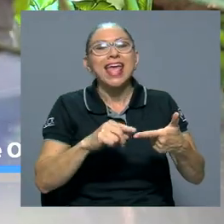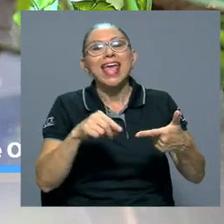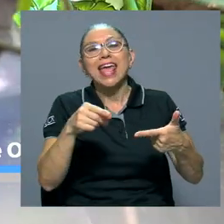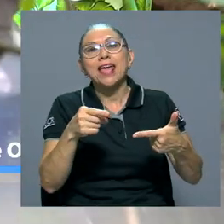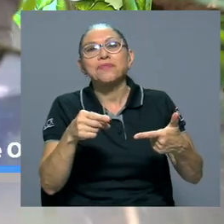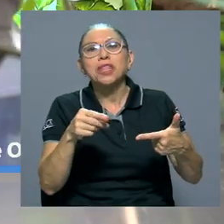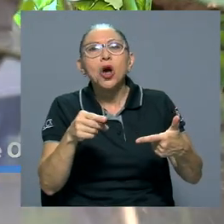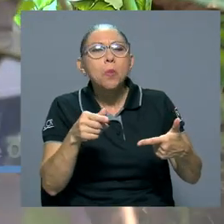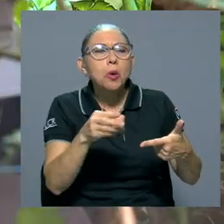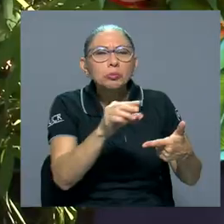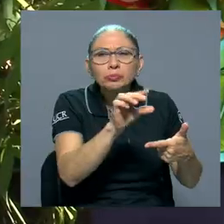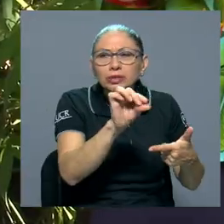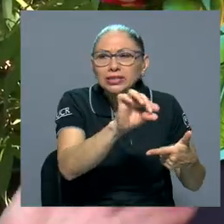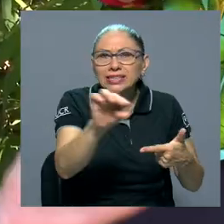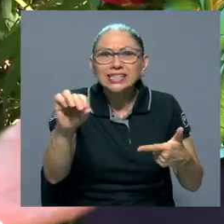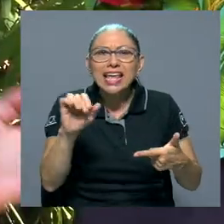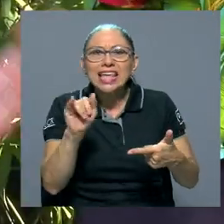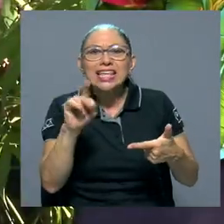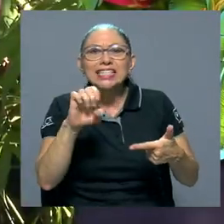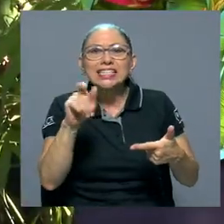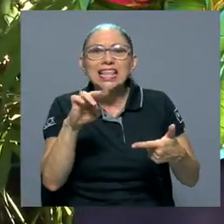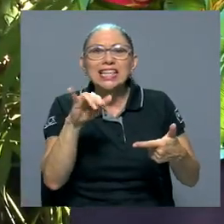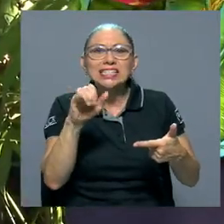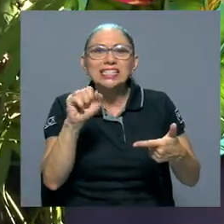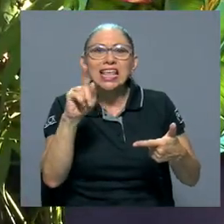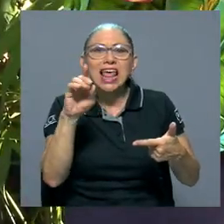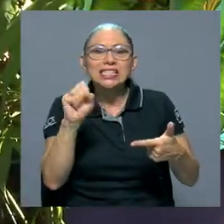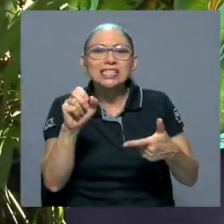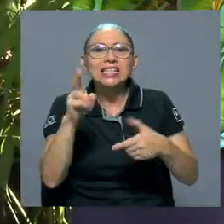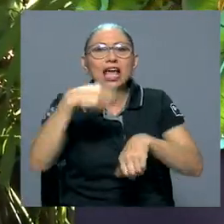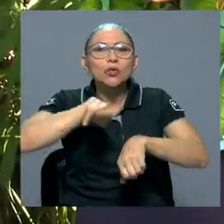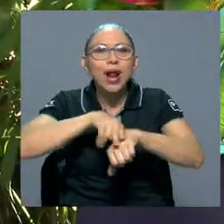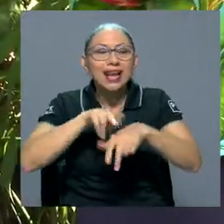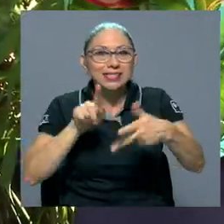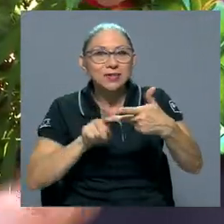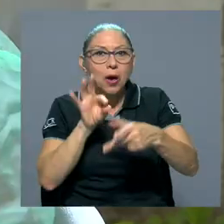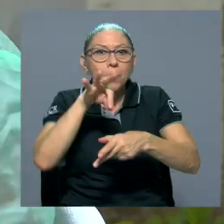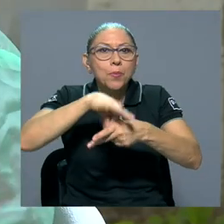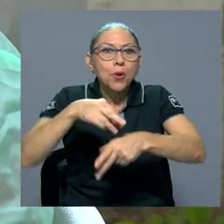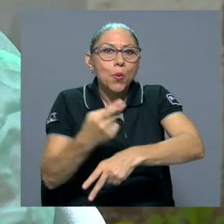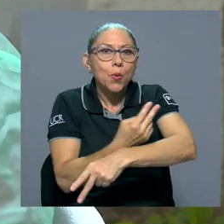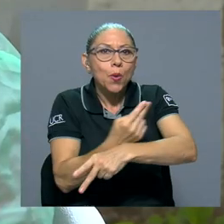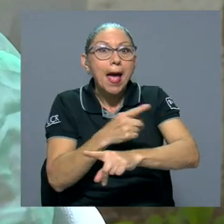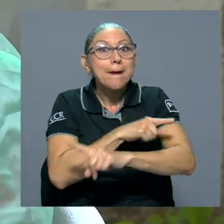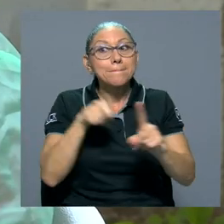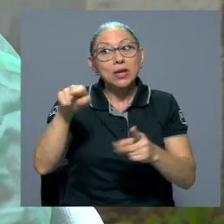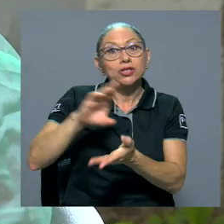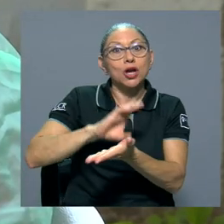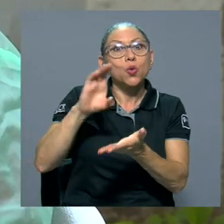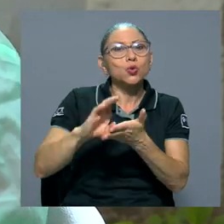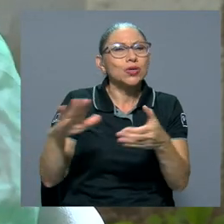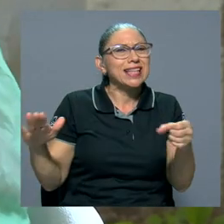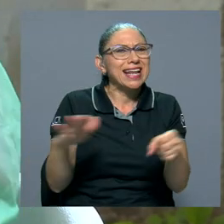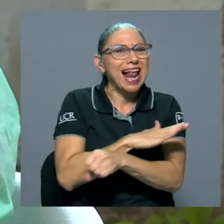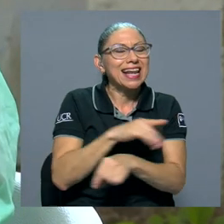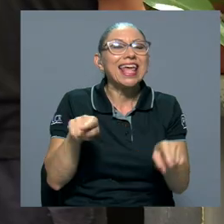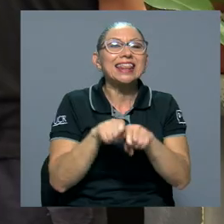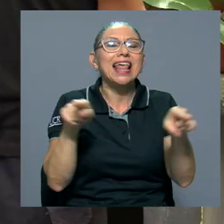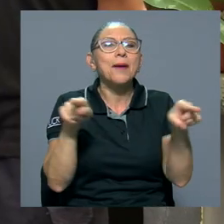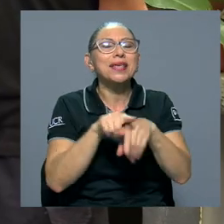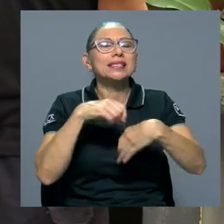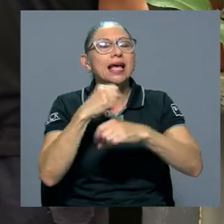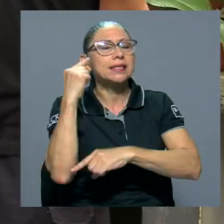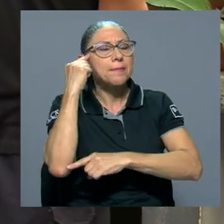naturales y a producir hortalizas. Sin embargo, el curso es tan integral que además se practica meditación con los